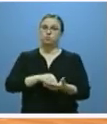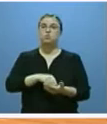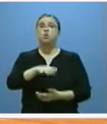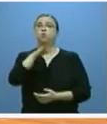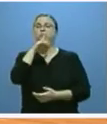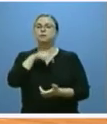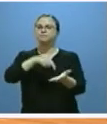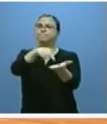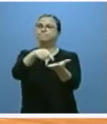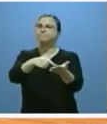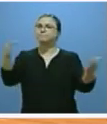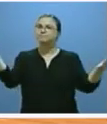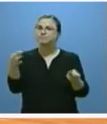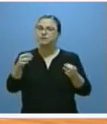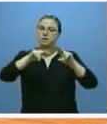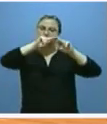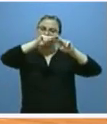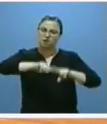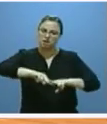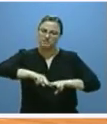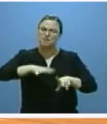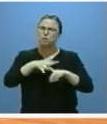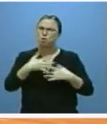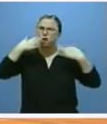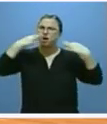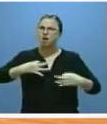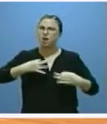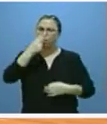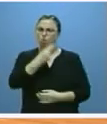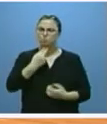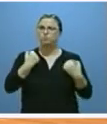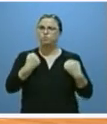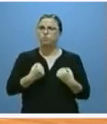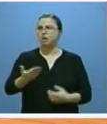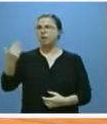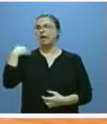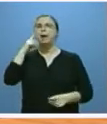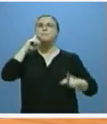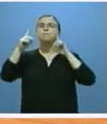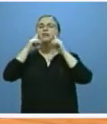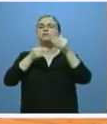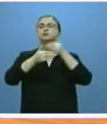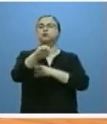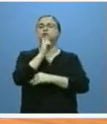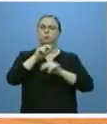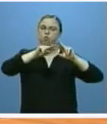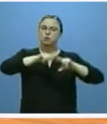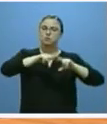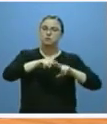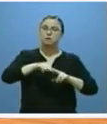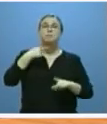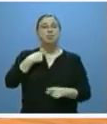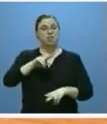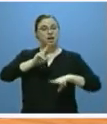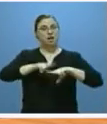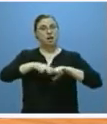reivindicamos que se revisen con más realismo y compromiso las anteriores previsiones y que se fije para el carbón